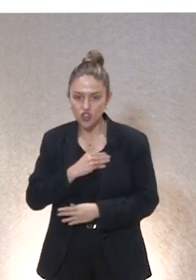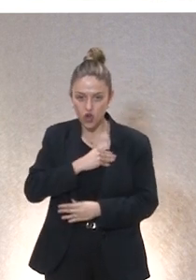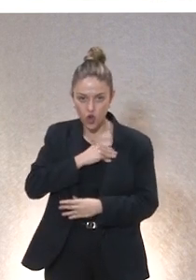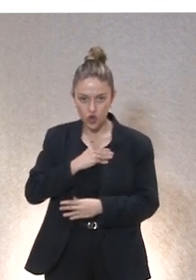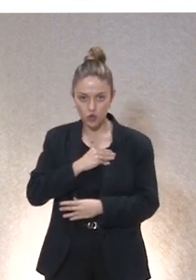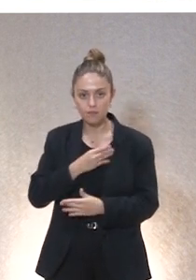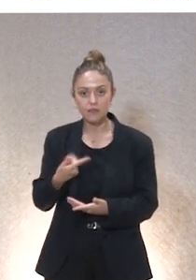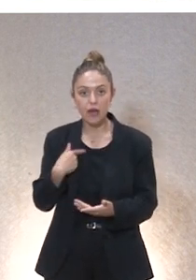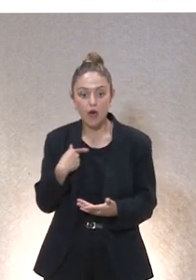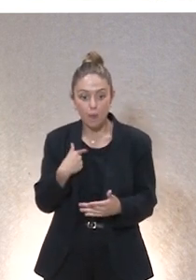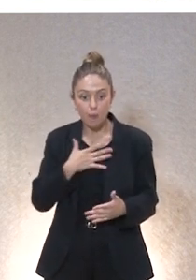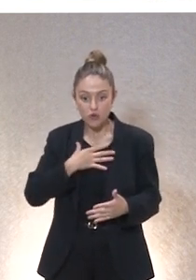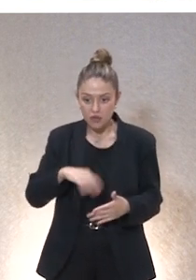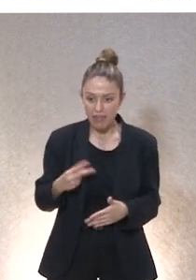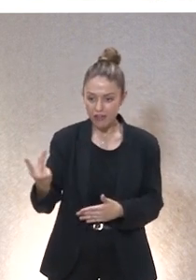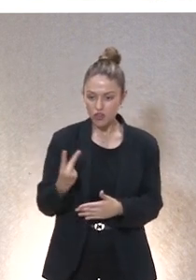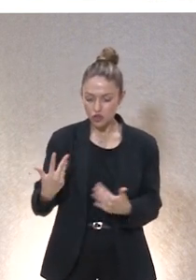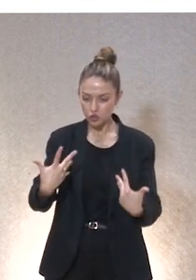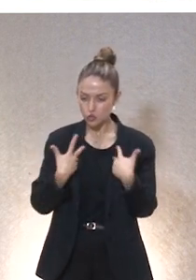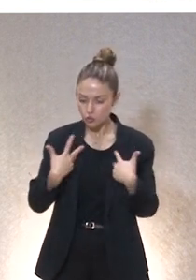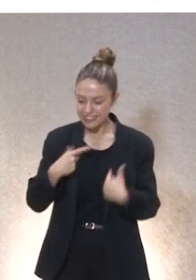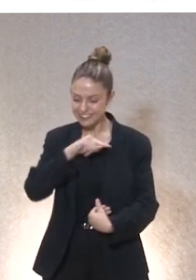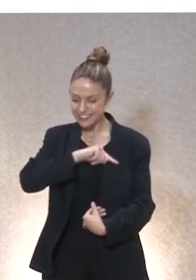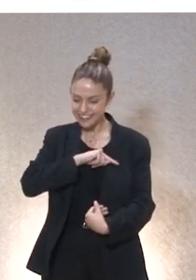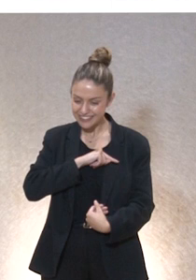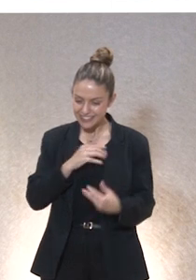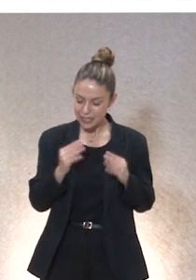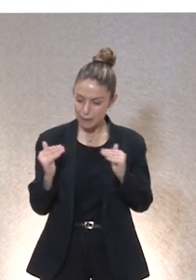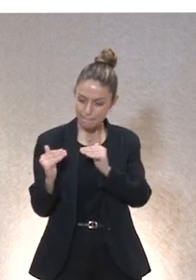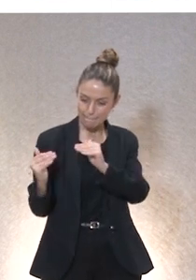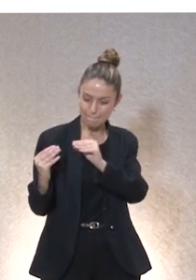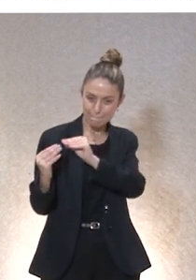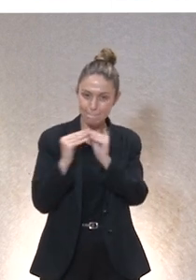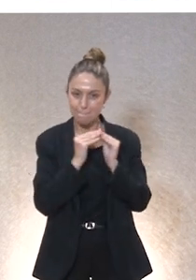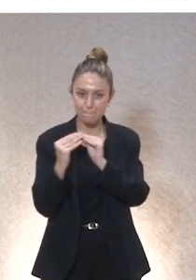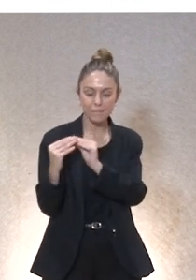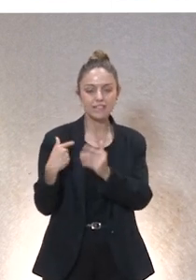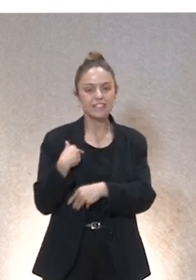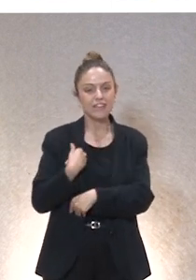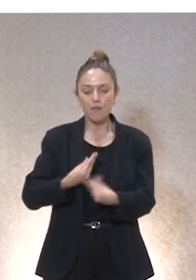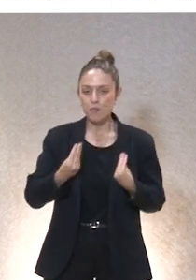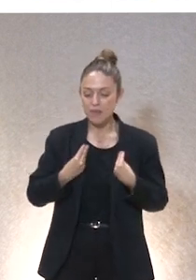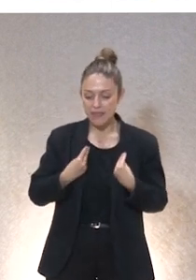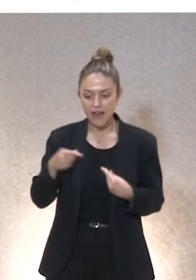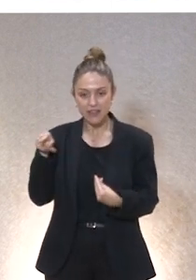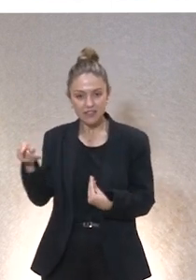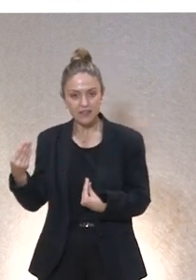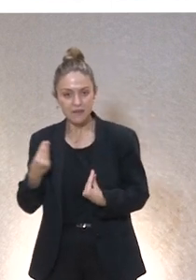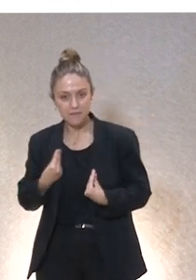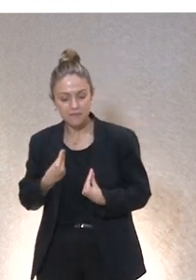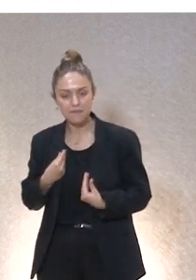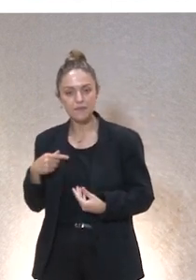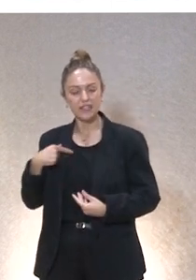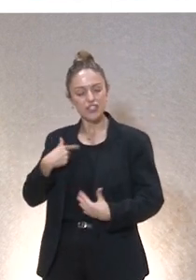de sufrir con el otro sentir con el otro darte cuenta de que sus sentimientos su vida es la tuya y la posibilidad